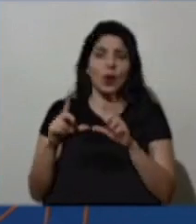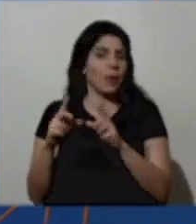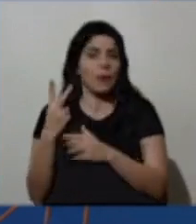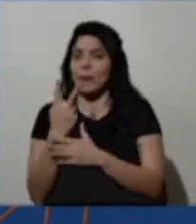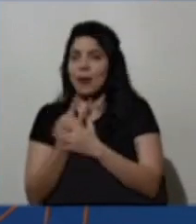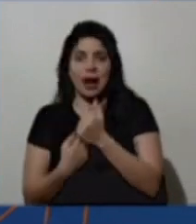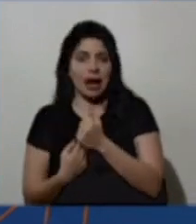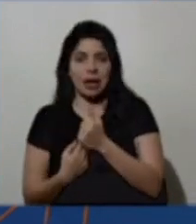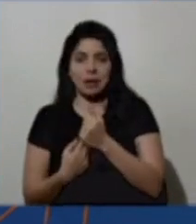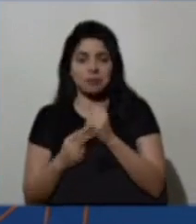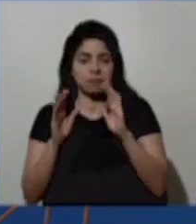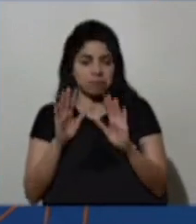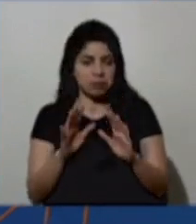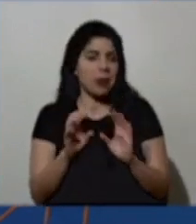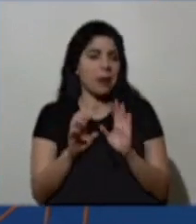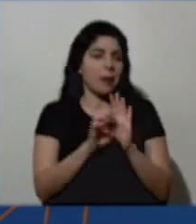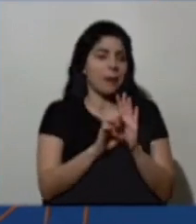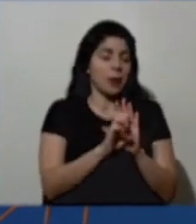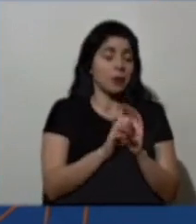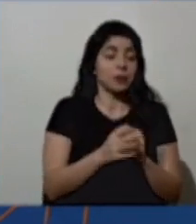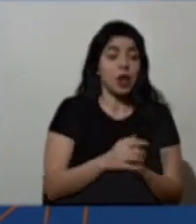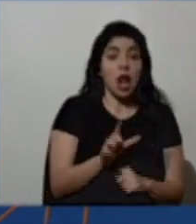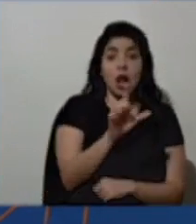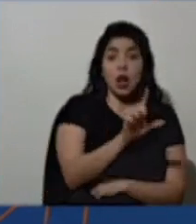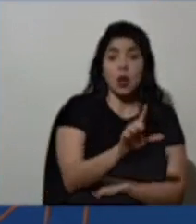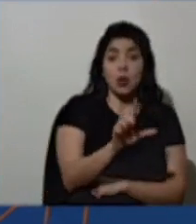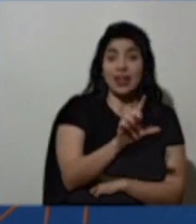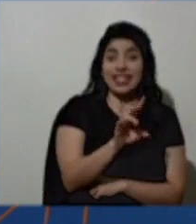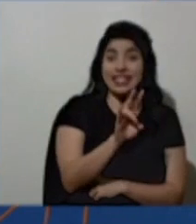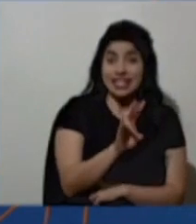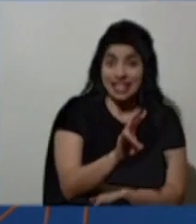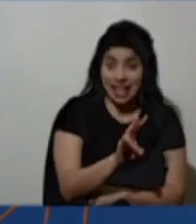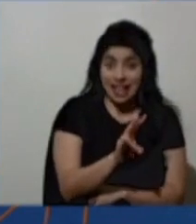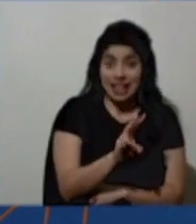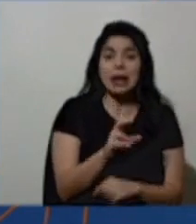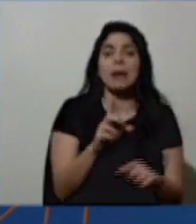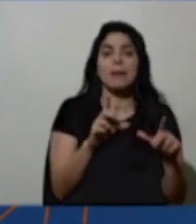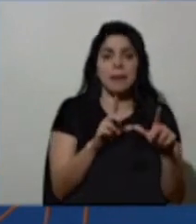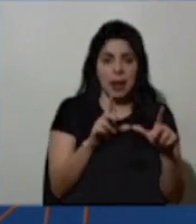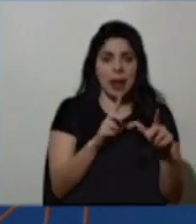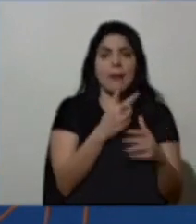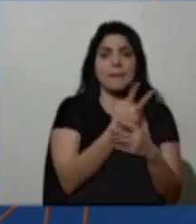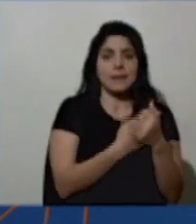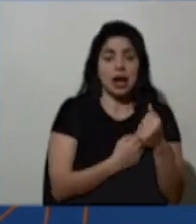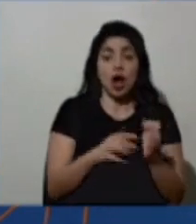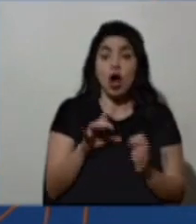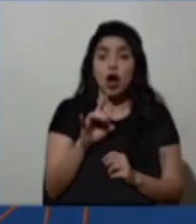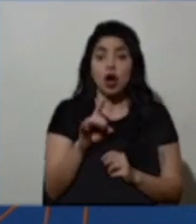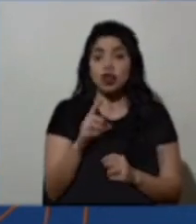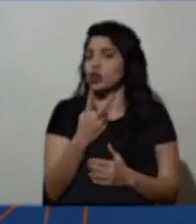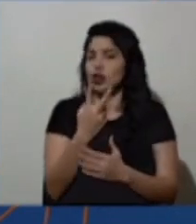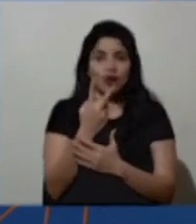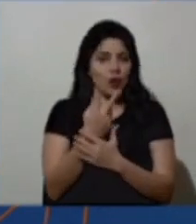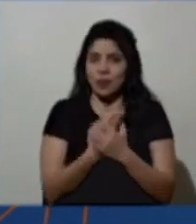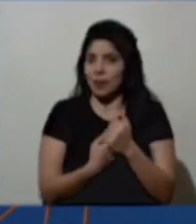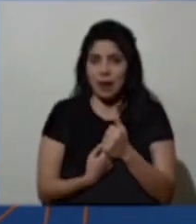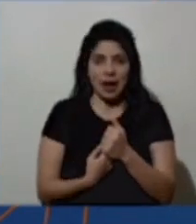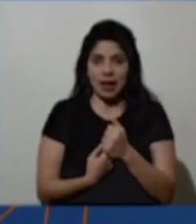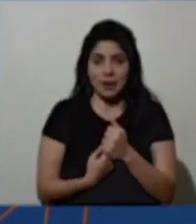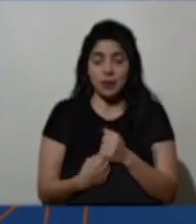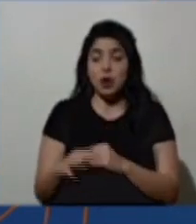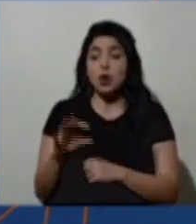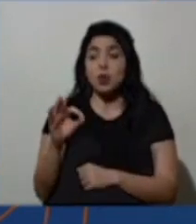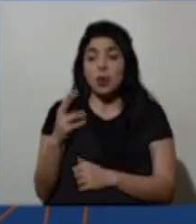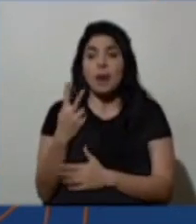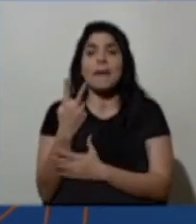Nos referimos a que, por ejemplo, el día lunes 7 van a circular las placas pares, el 8 las impares, el